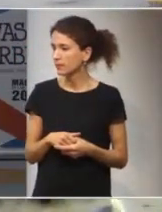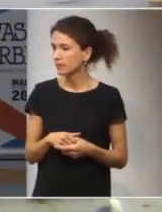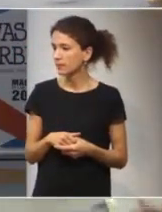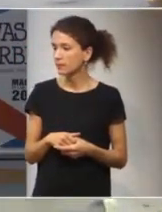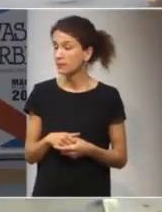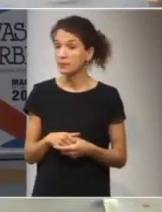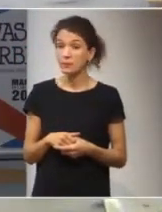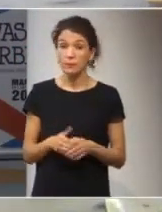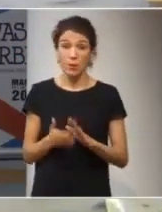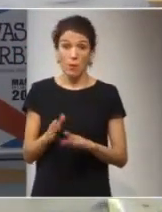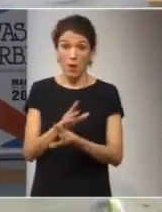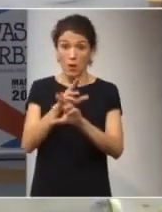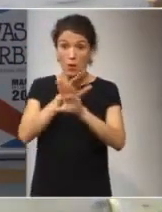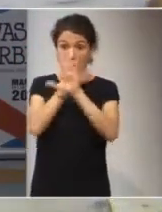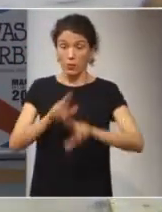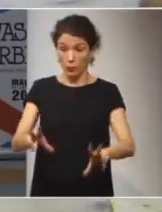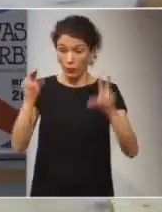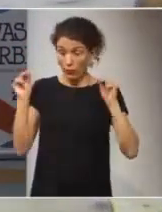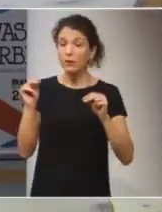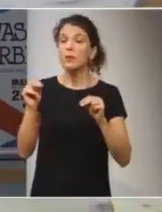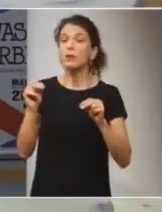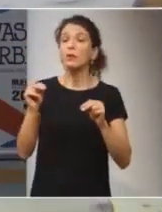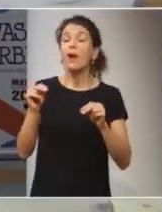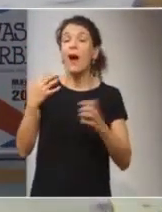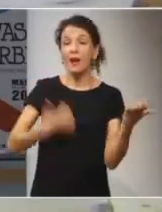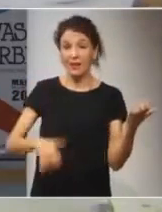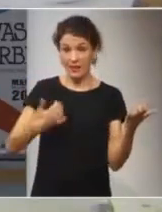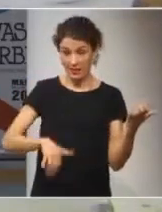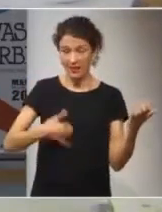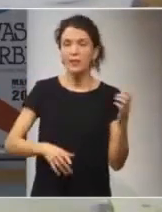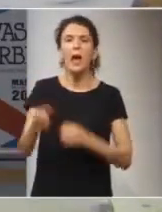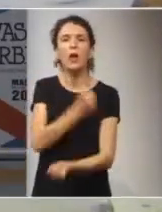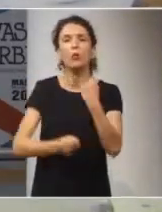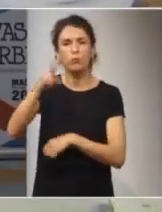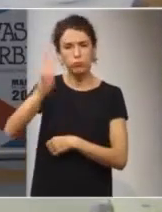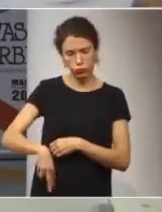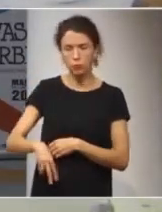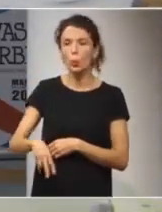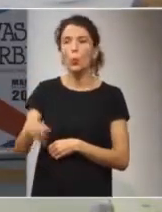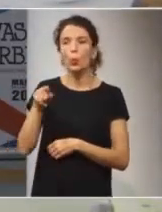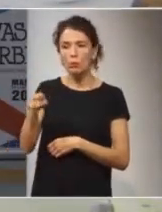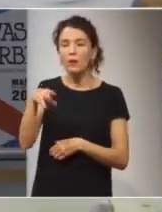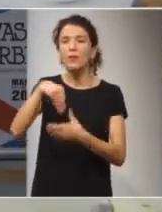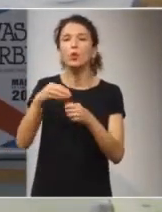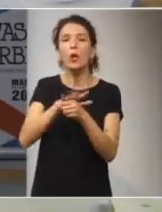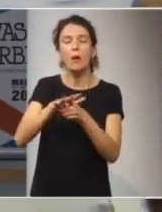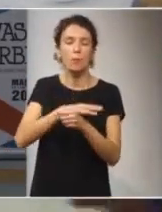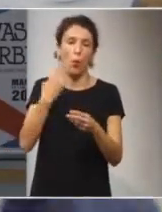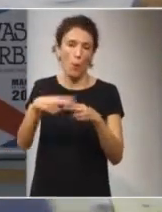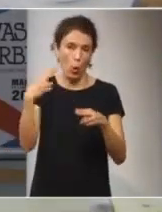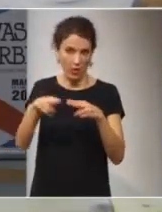Y para terminar con las introducciones, Guillermo Zulings de Argentina es economista con un trasfondo en el campo político,